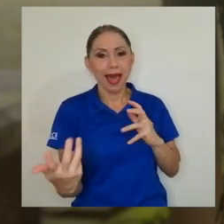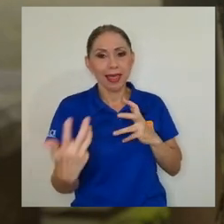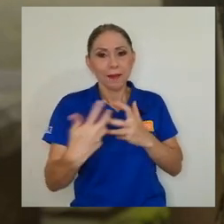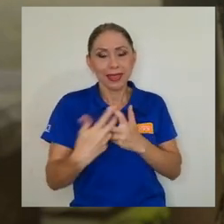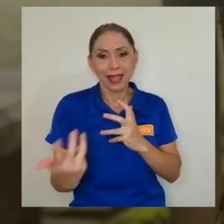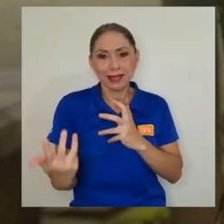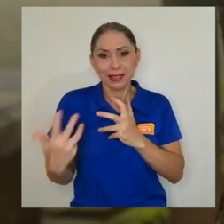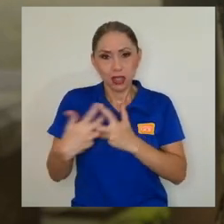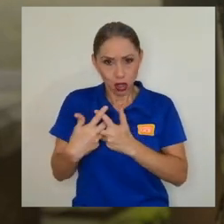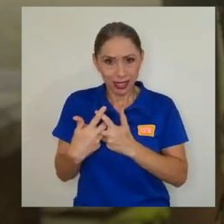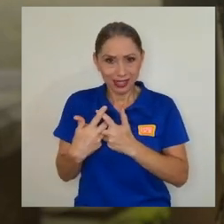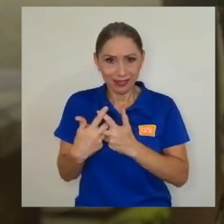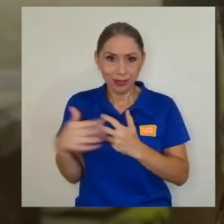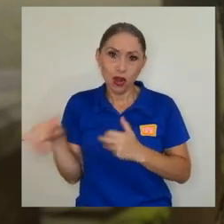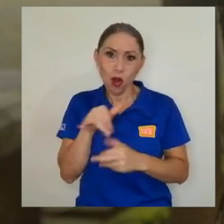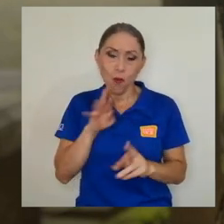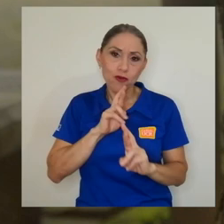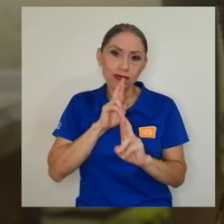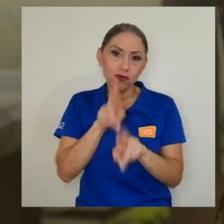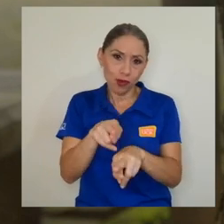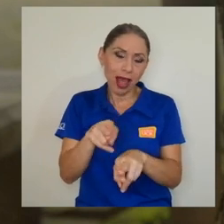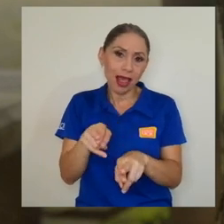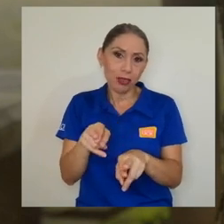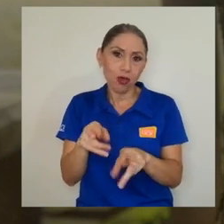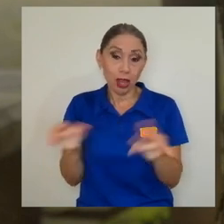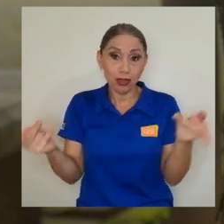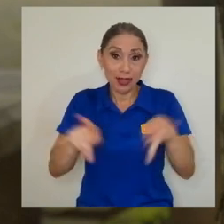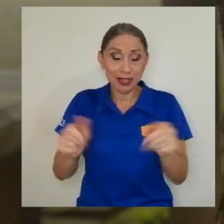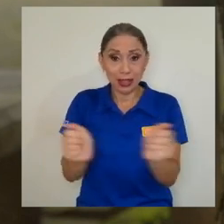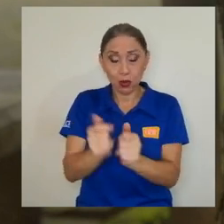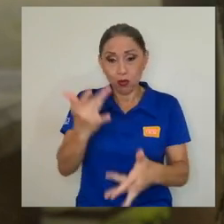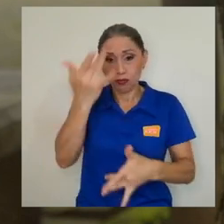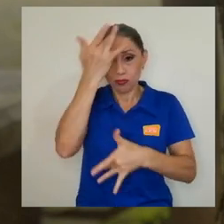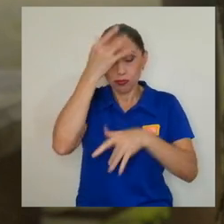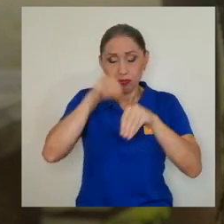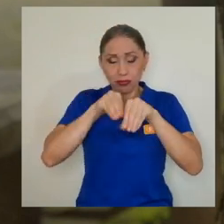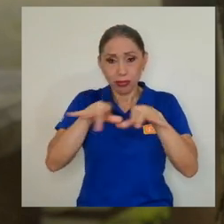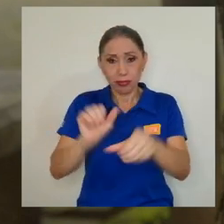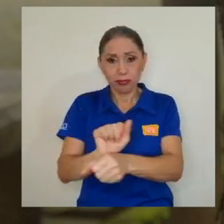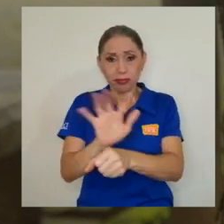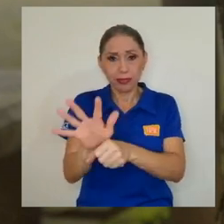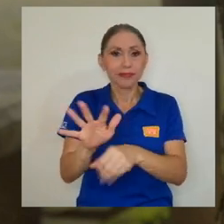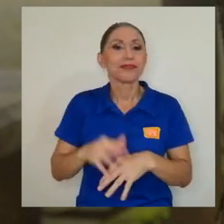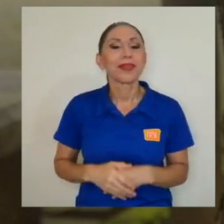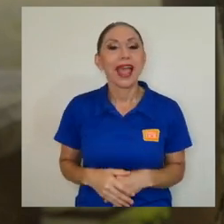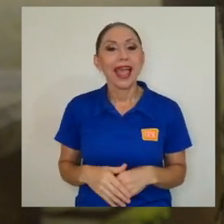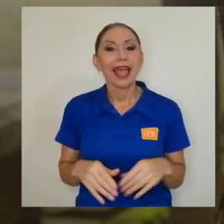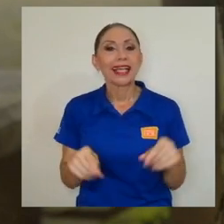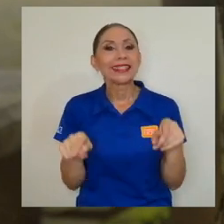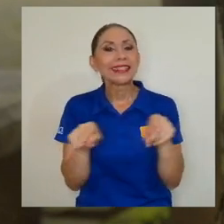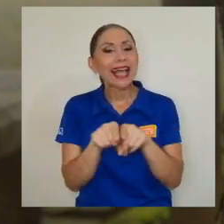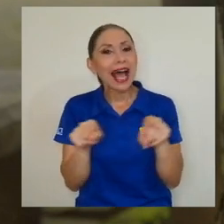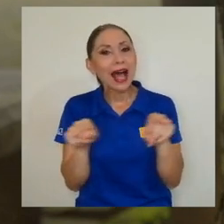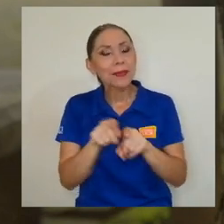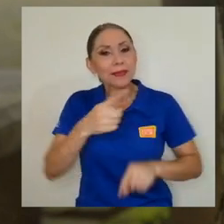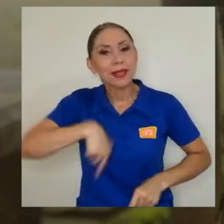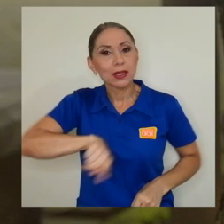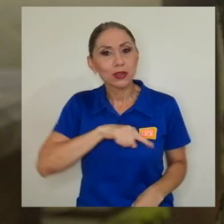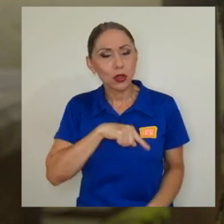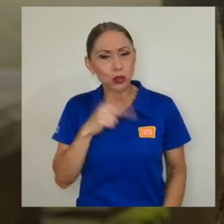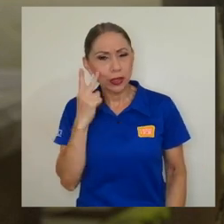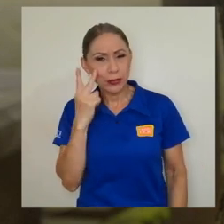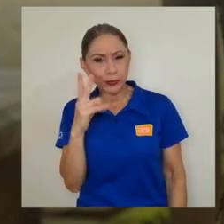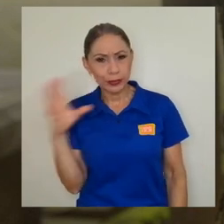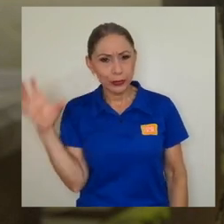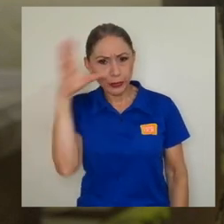que realizar como consecuencia de los efectos epidemiológicos propiamente. ¿Qué hemos también percibido? Bueno, que